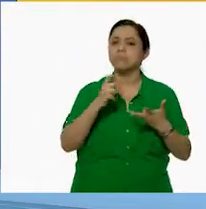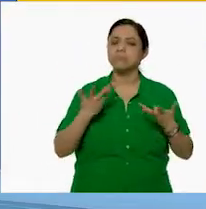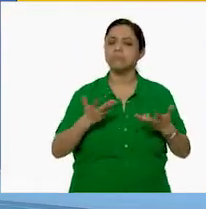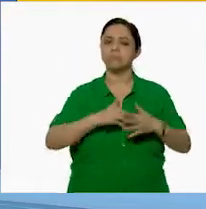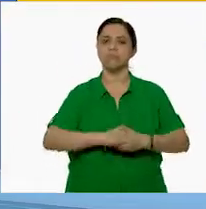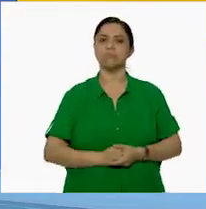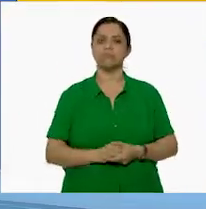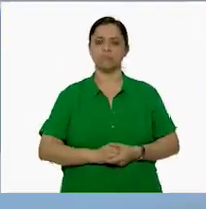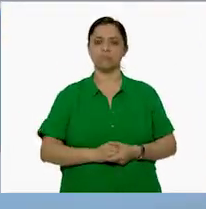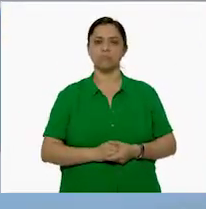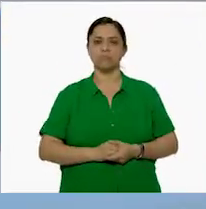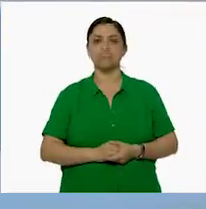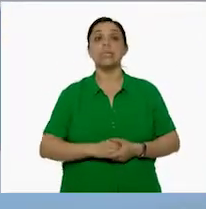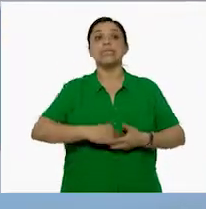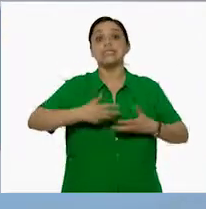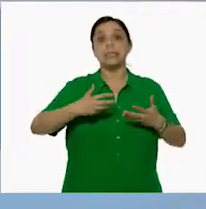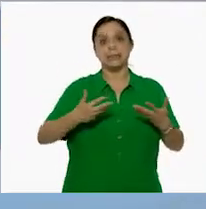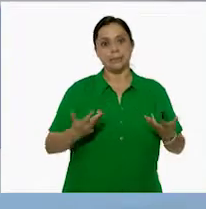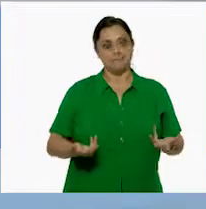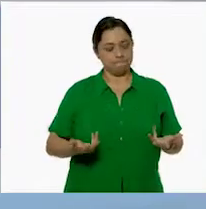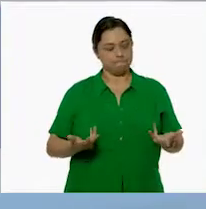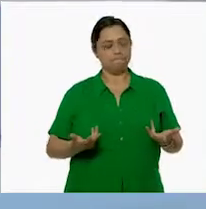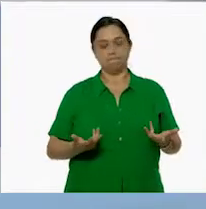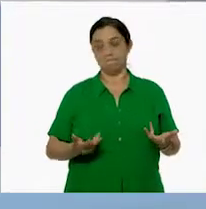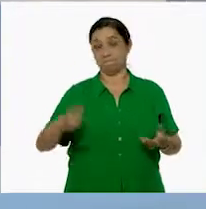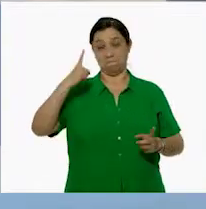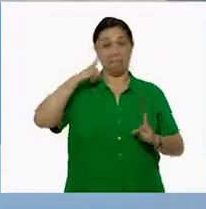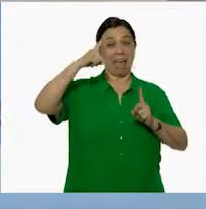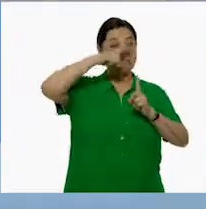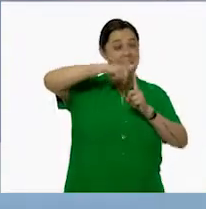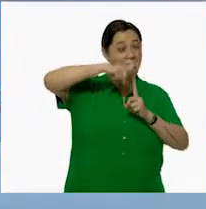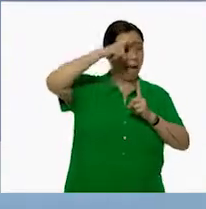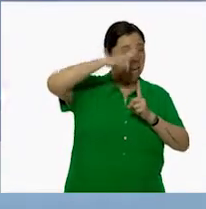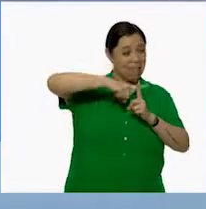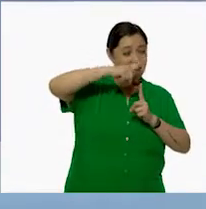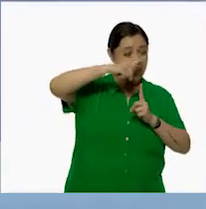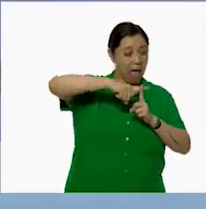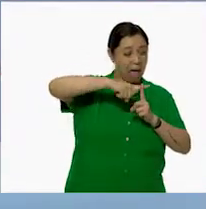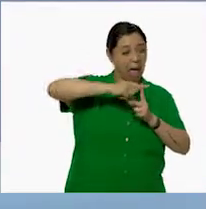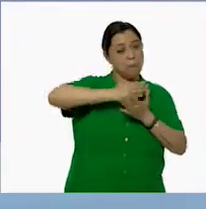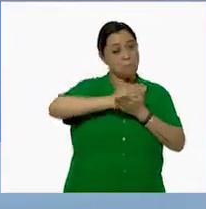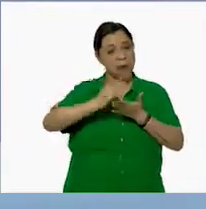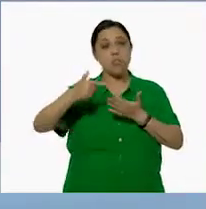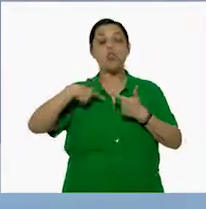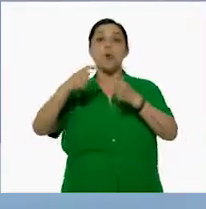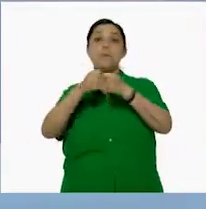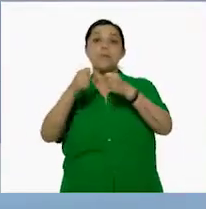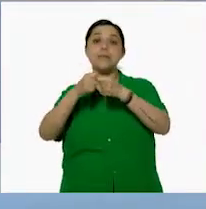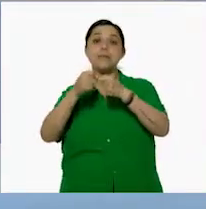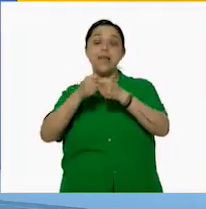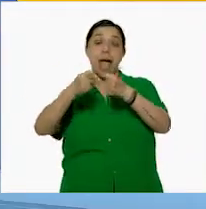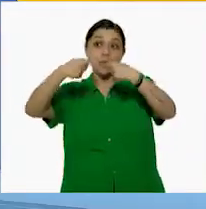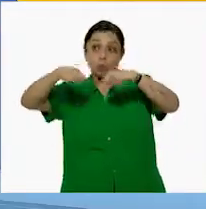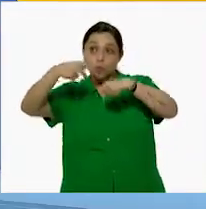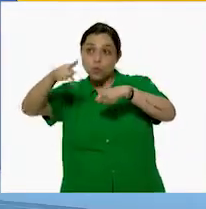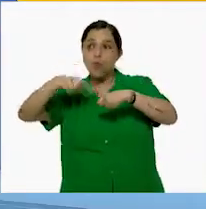Bueno, pues aparte de toda la tarea que tengo, estoy ayudando a mi tía en su tienda de abarrotes. Pero eso